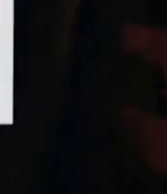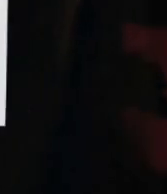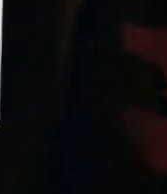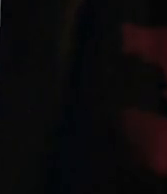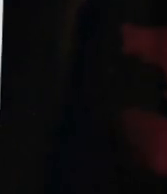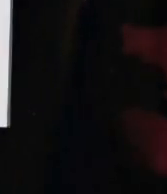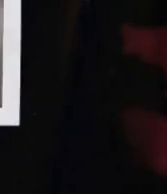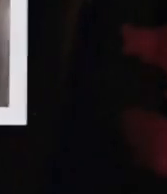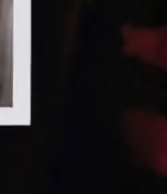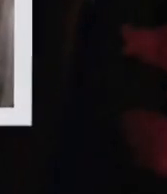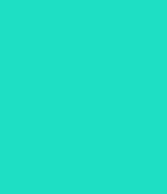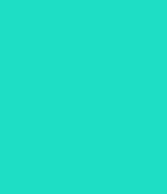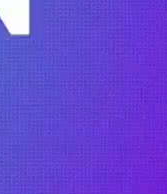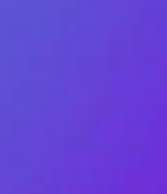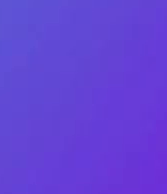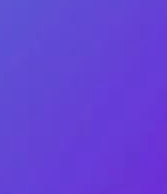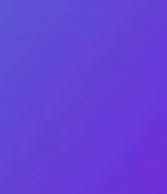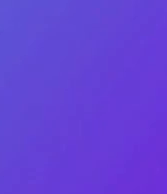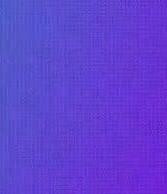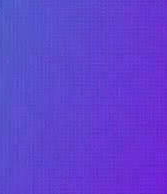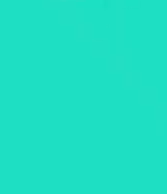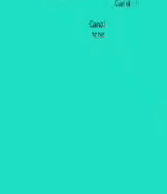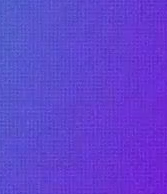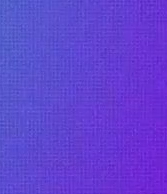Sexto Canal